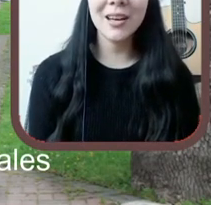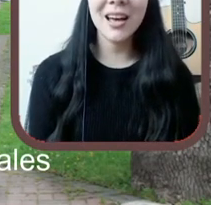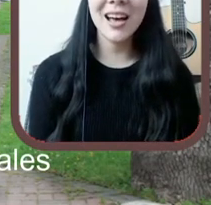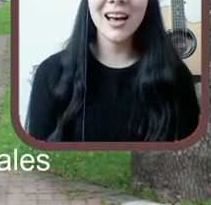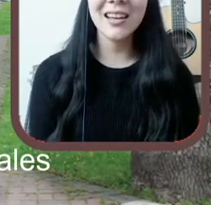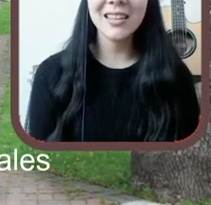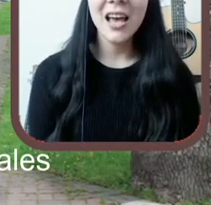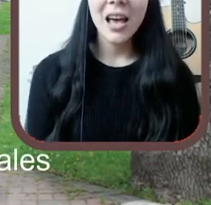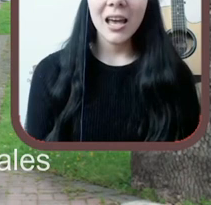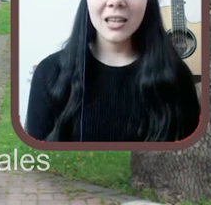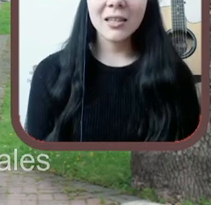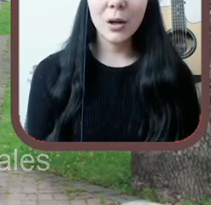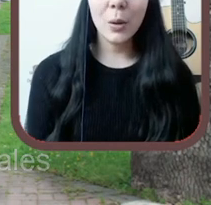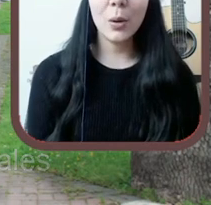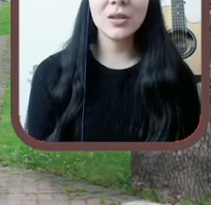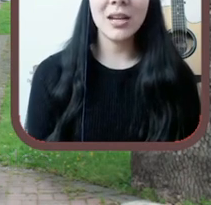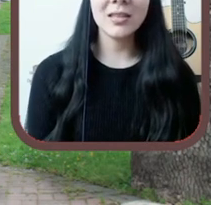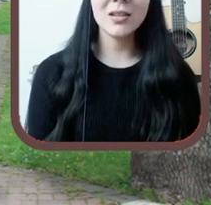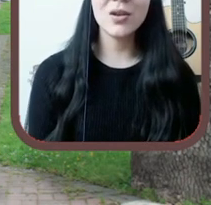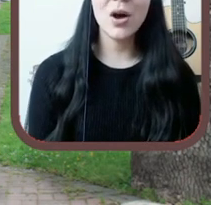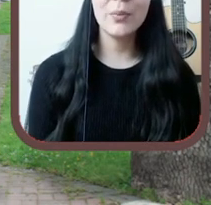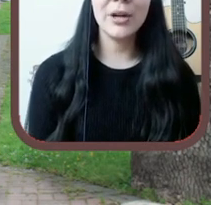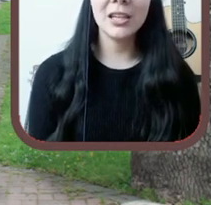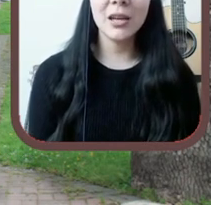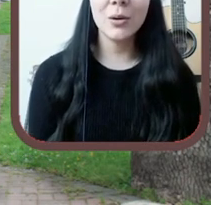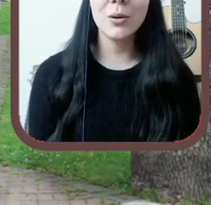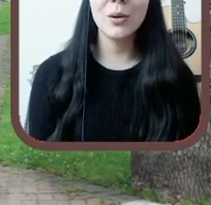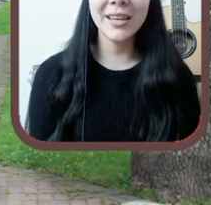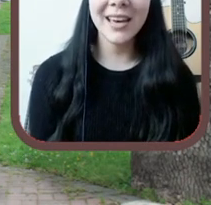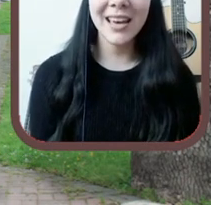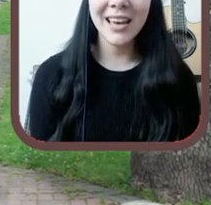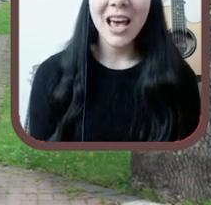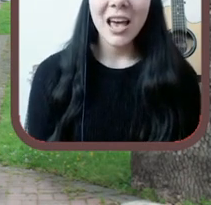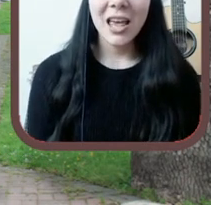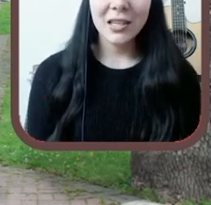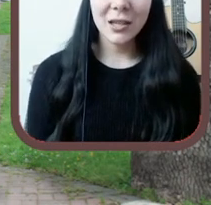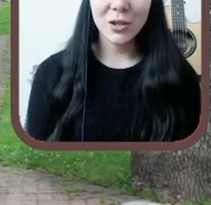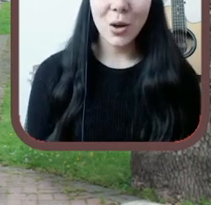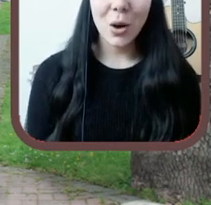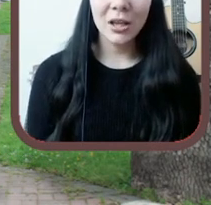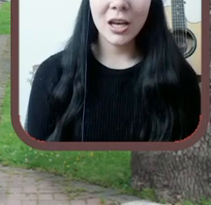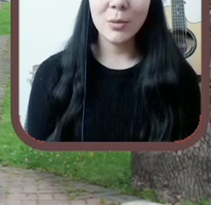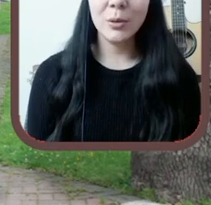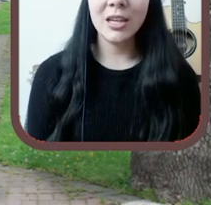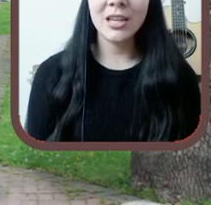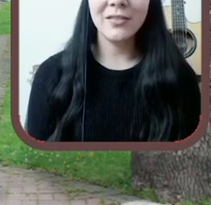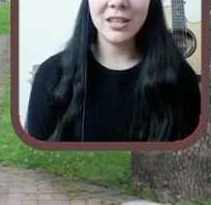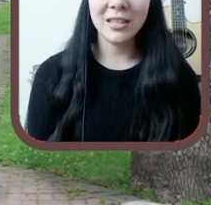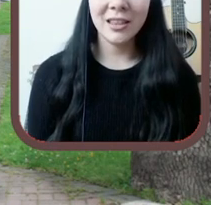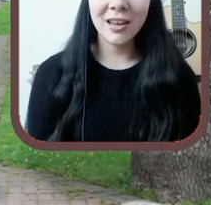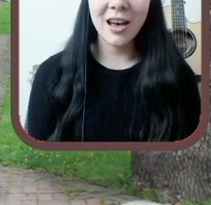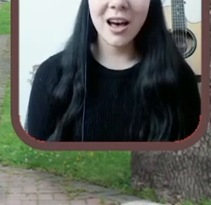jamás. Es la luz de esta sombra que huye, es el sol de mi